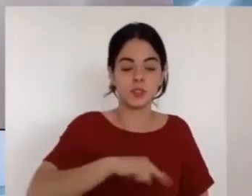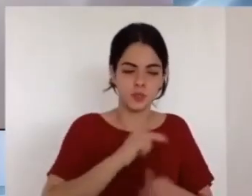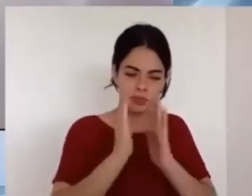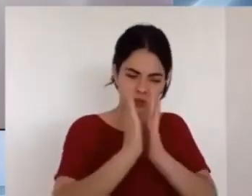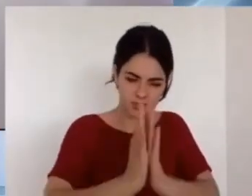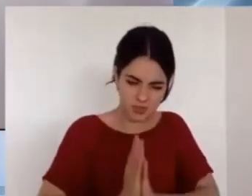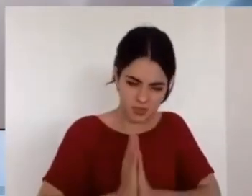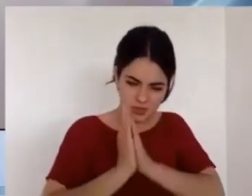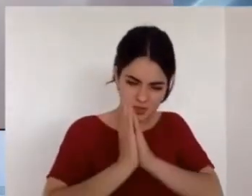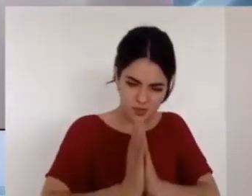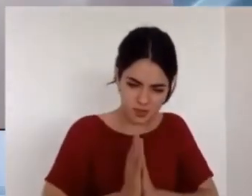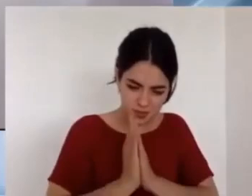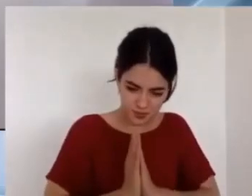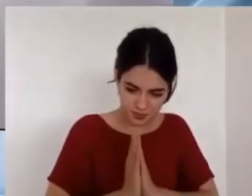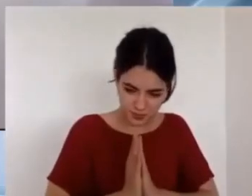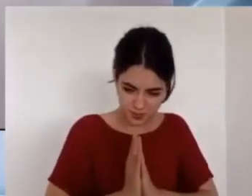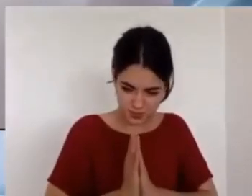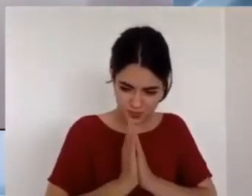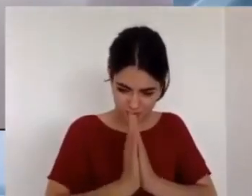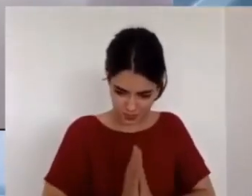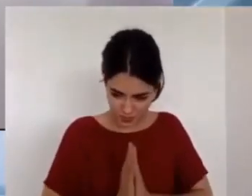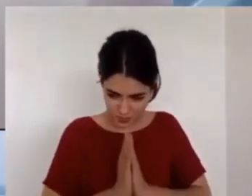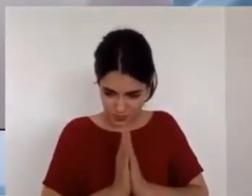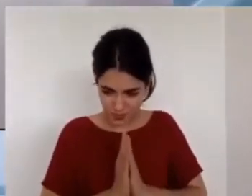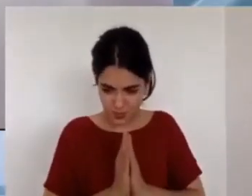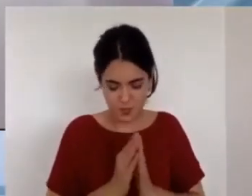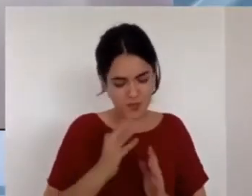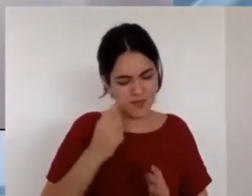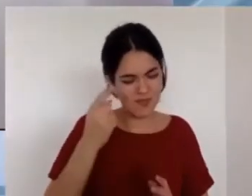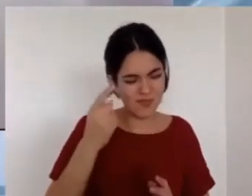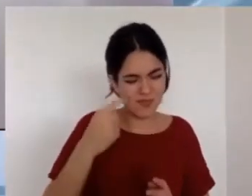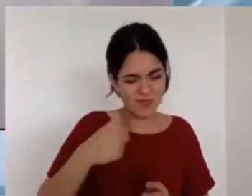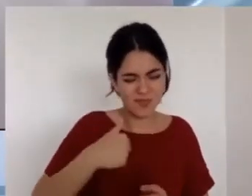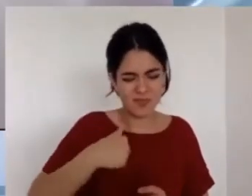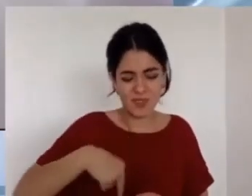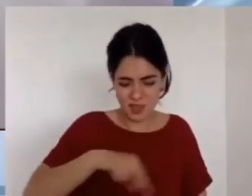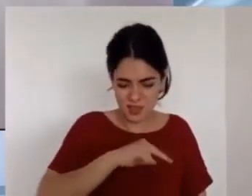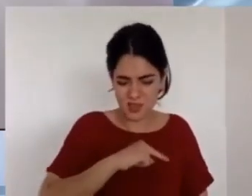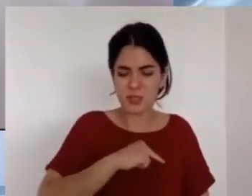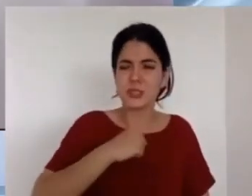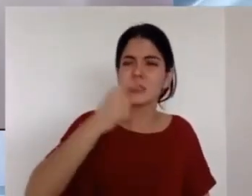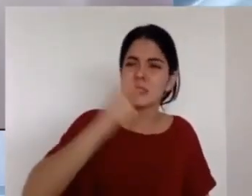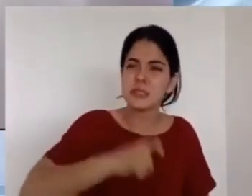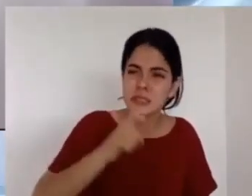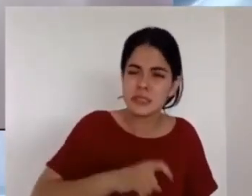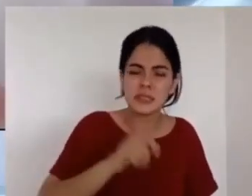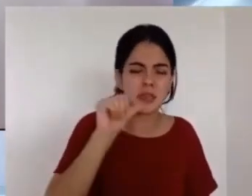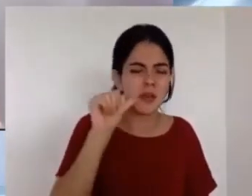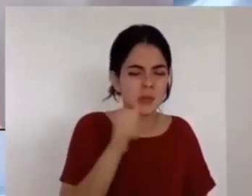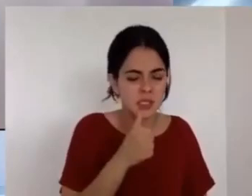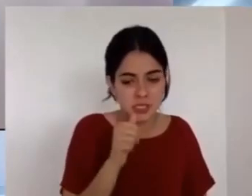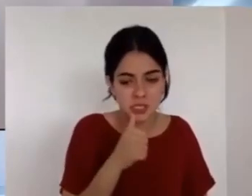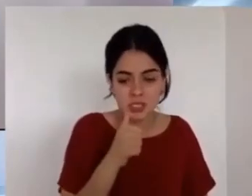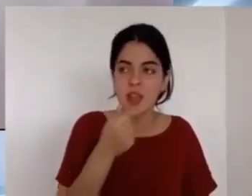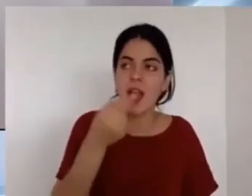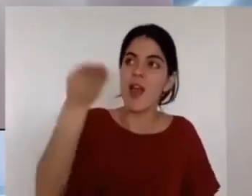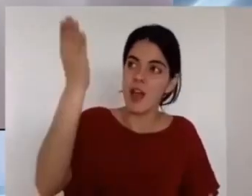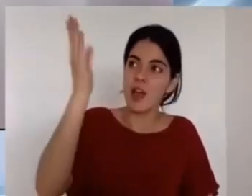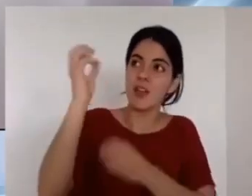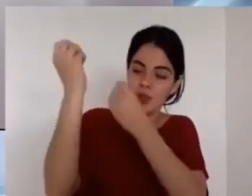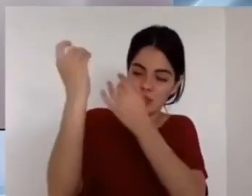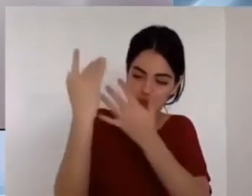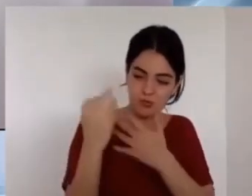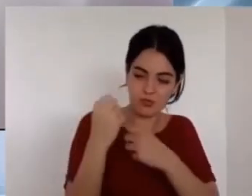como no oramos por la palabra, la palabra no necesita oración. Porque la palabra es perfecta.